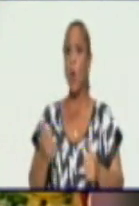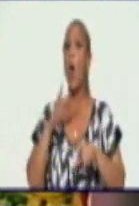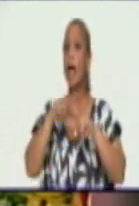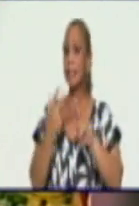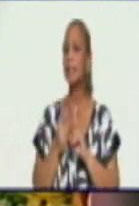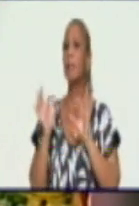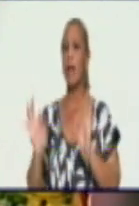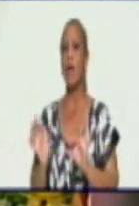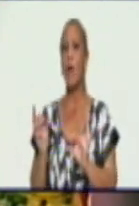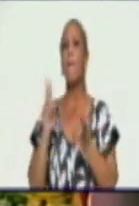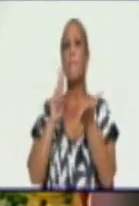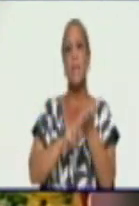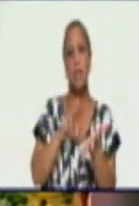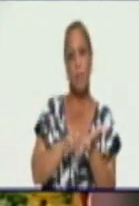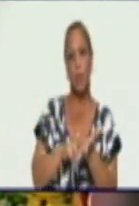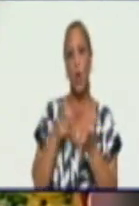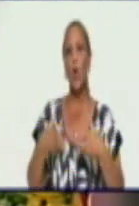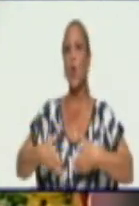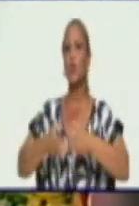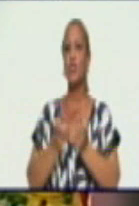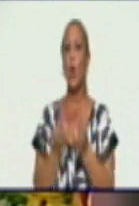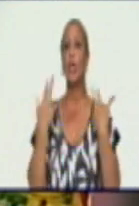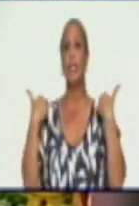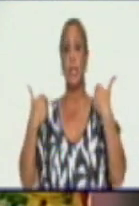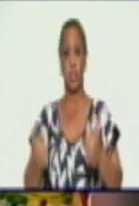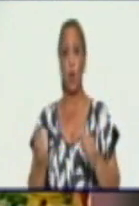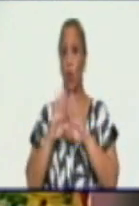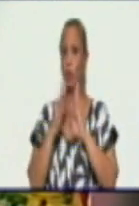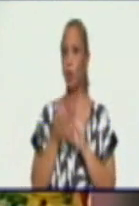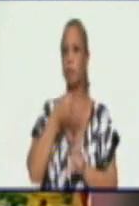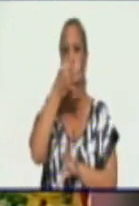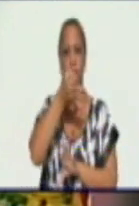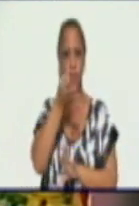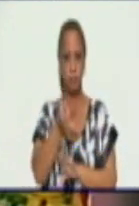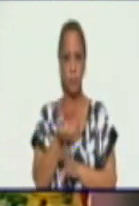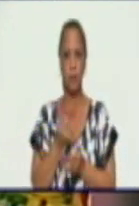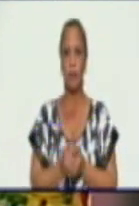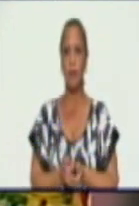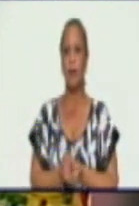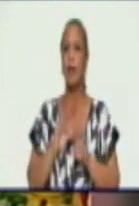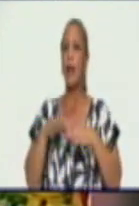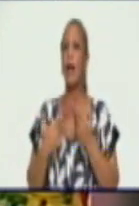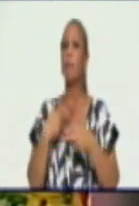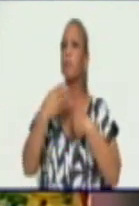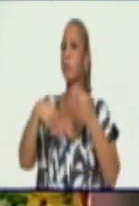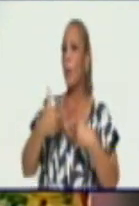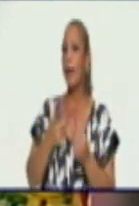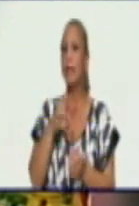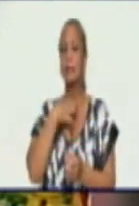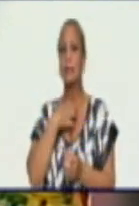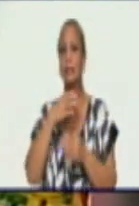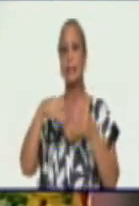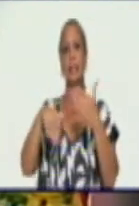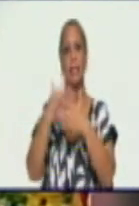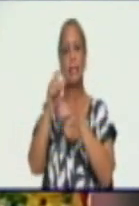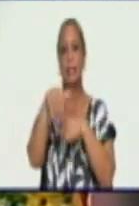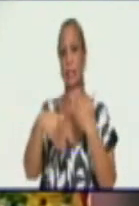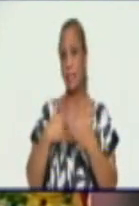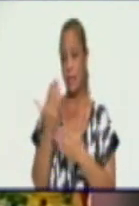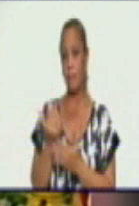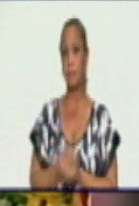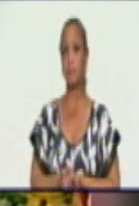Dirección con todos los argumentos, datos, las causas que están pasando en el día, y también